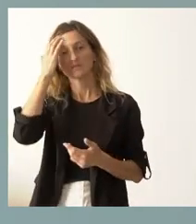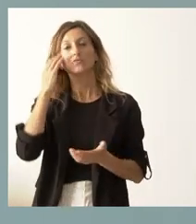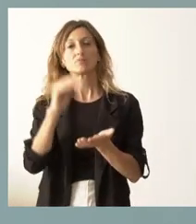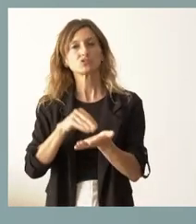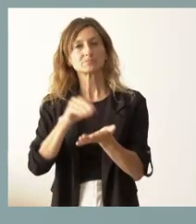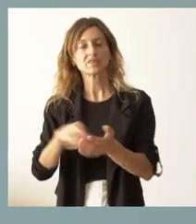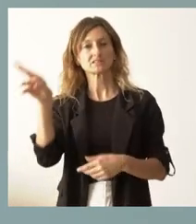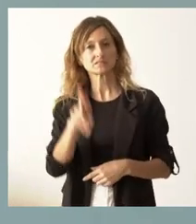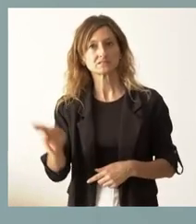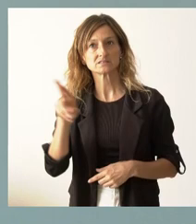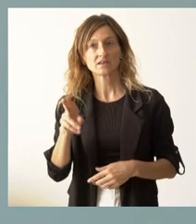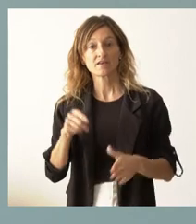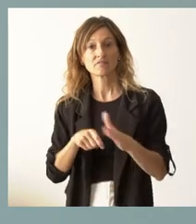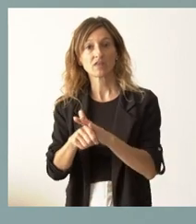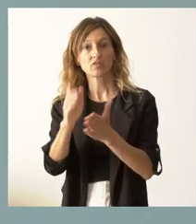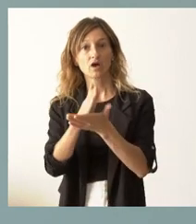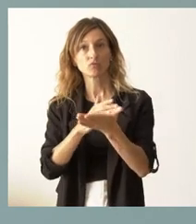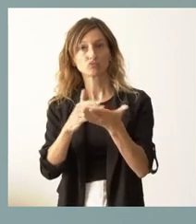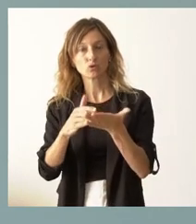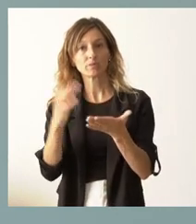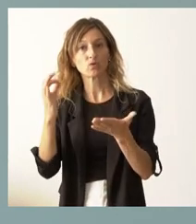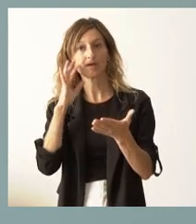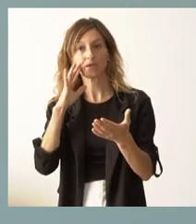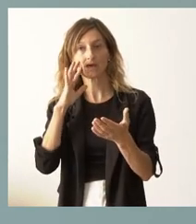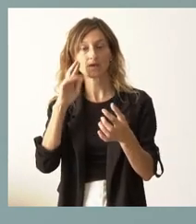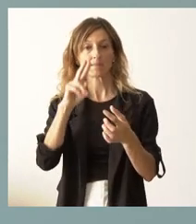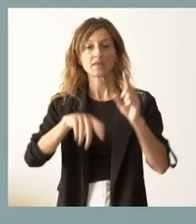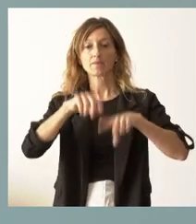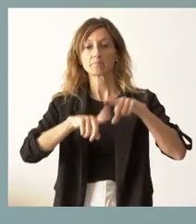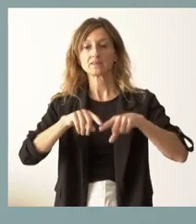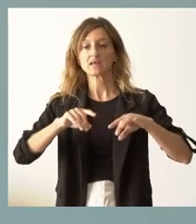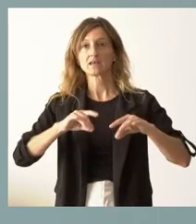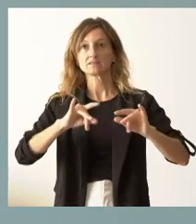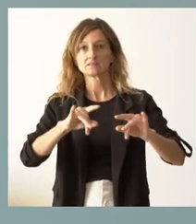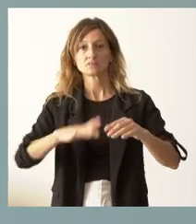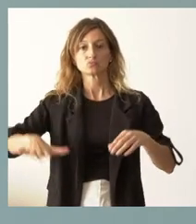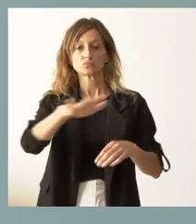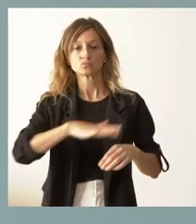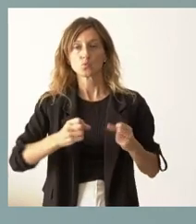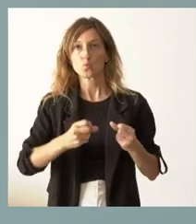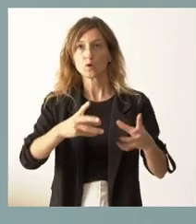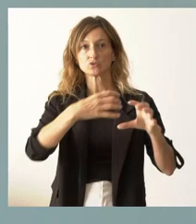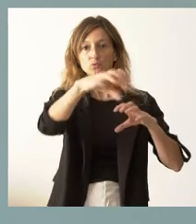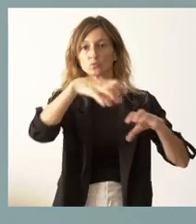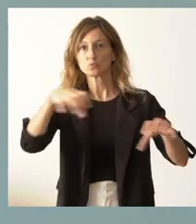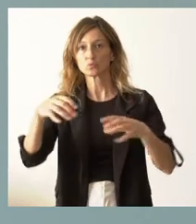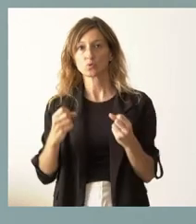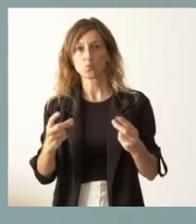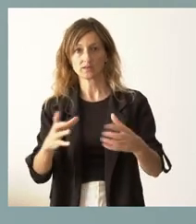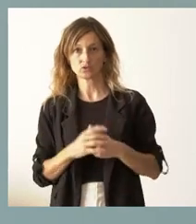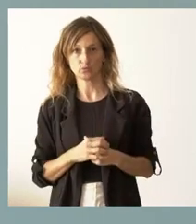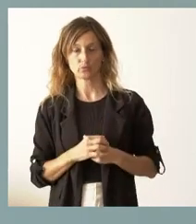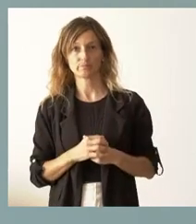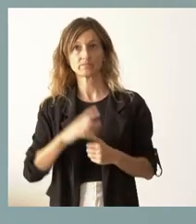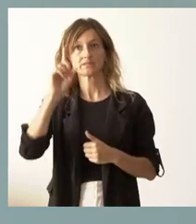que la financiación autonómica tiene que tener en cuenta claramente el territorio, la superficie y la dispersión. Y, especialmente, en